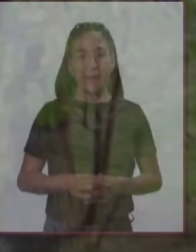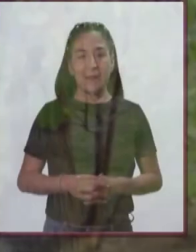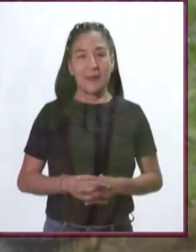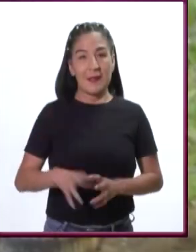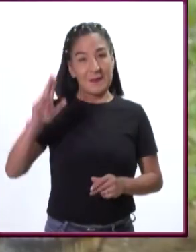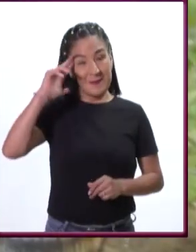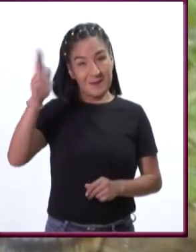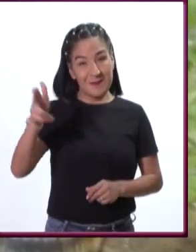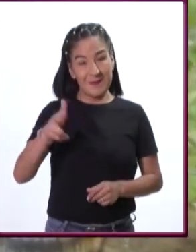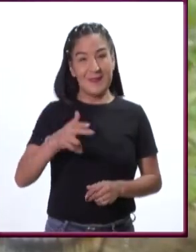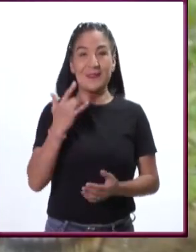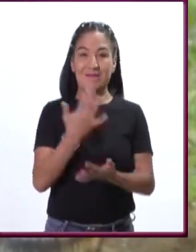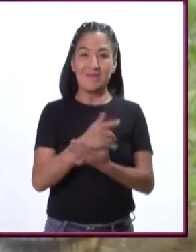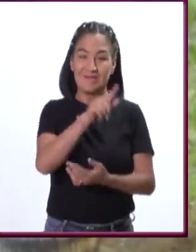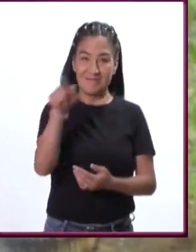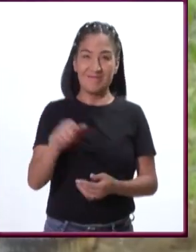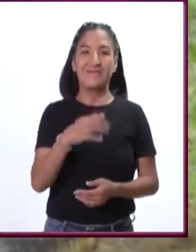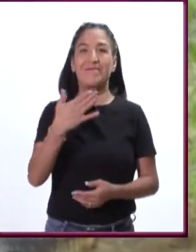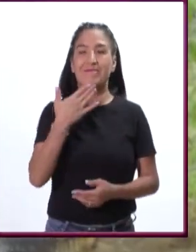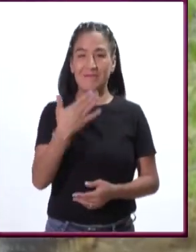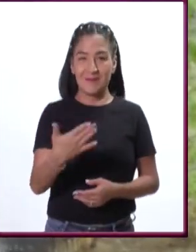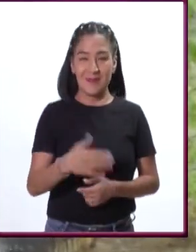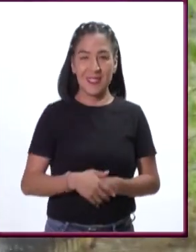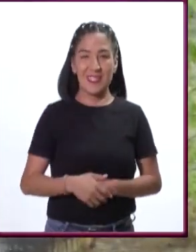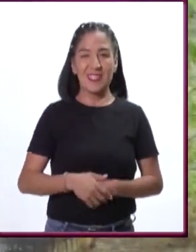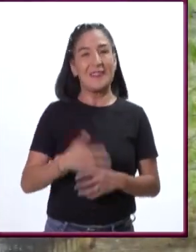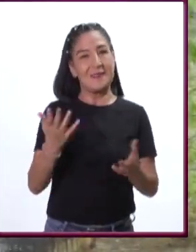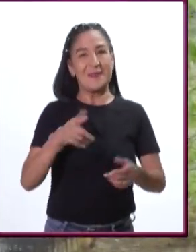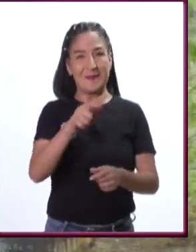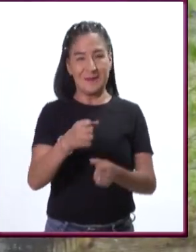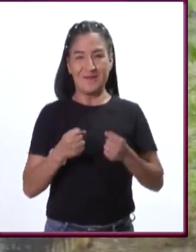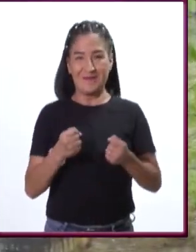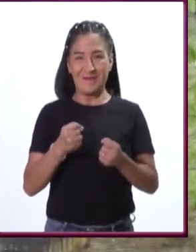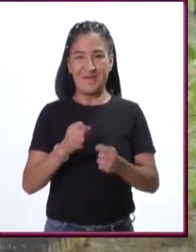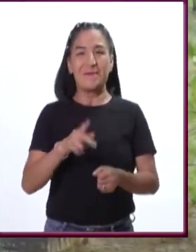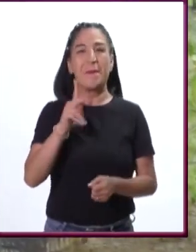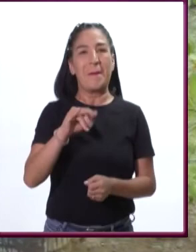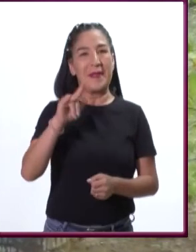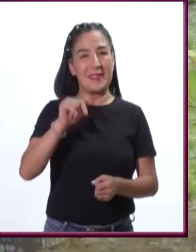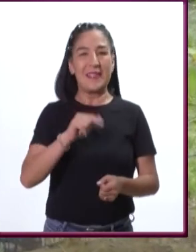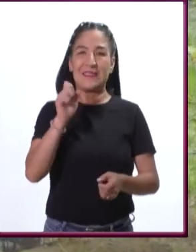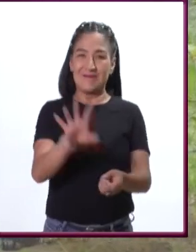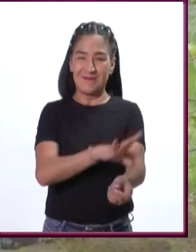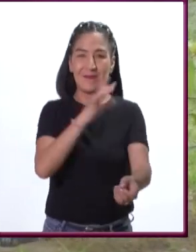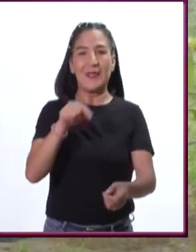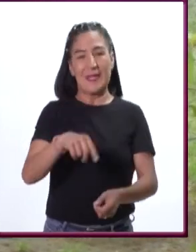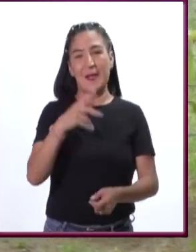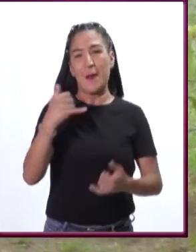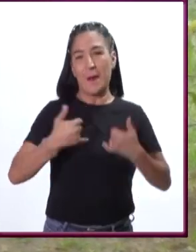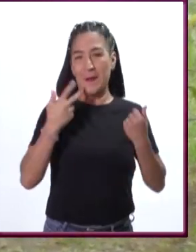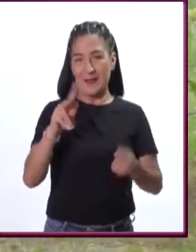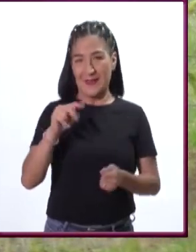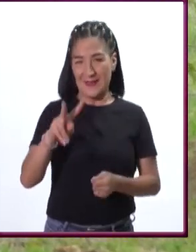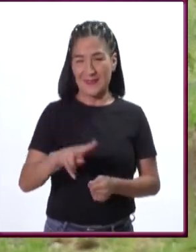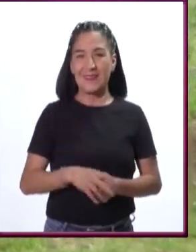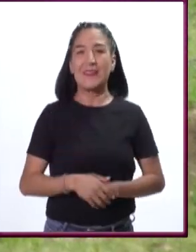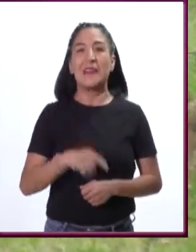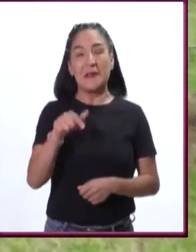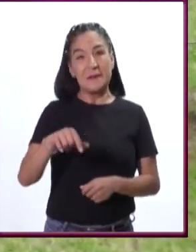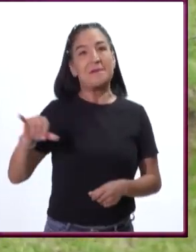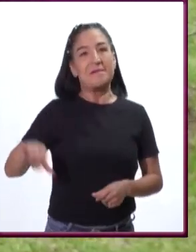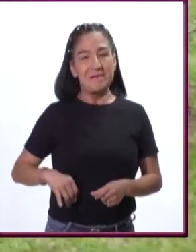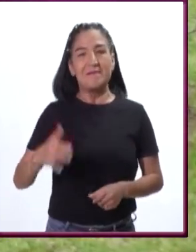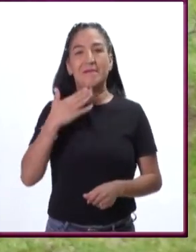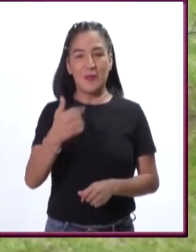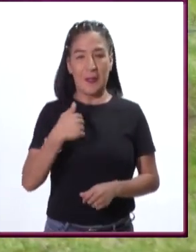Hola, espero que se encuentren bien. Muy cargados de pila con la programación de Jóvenes en TV. Siempre muy interesante.